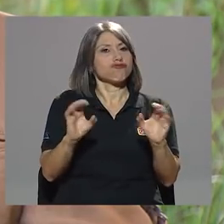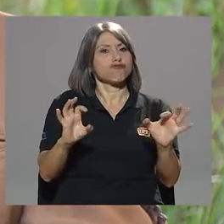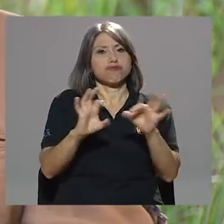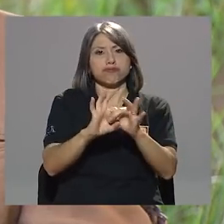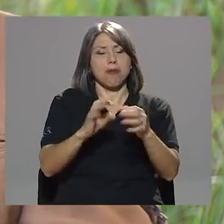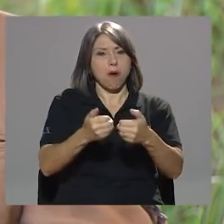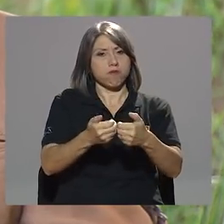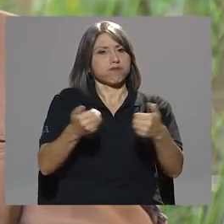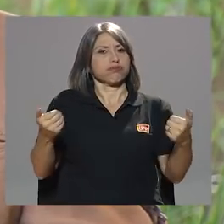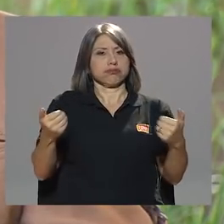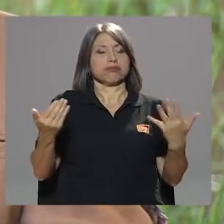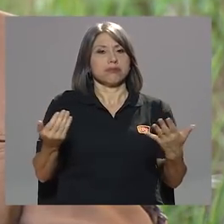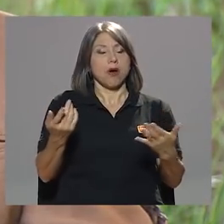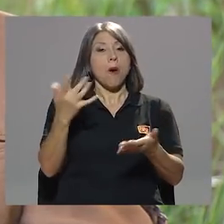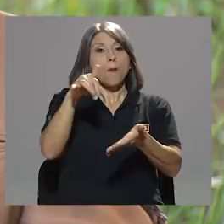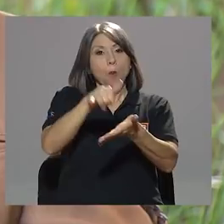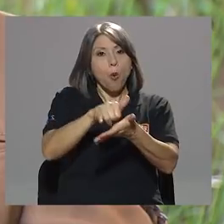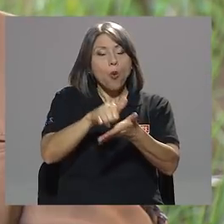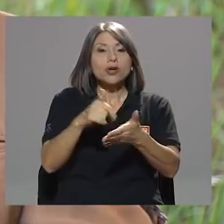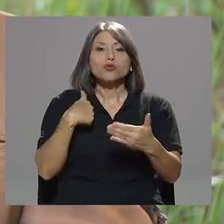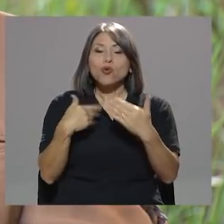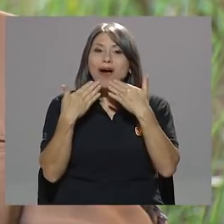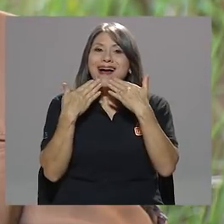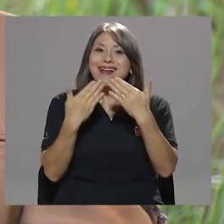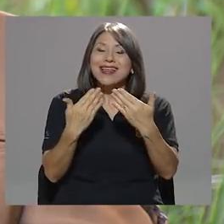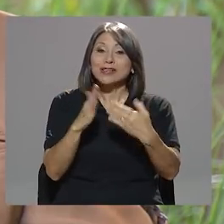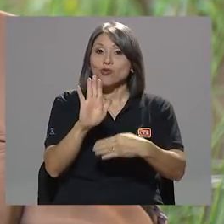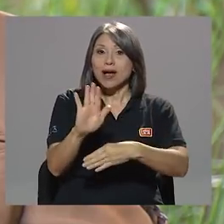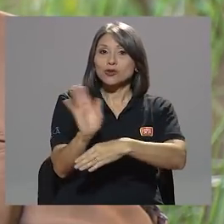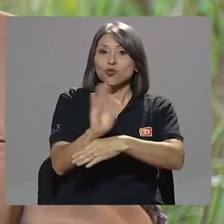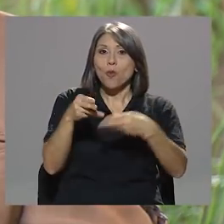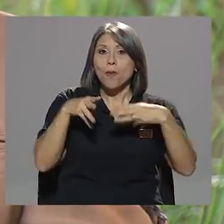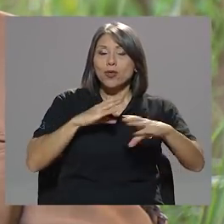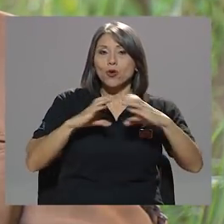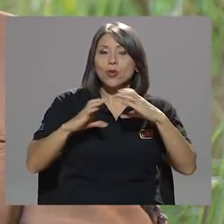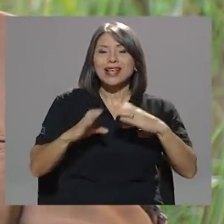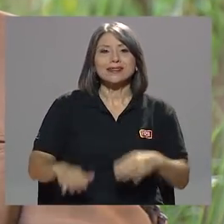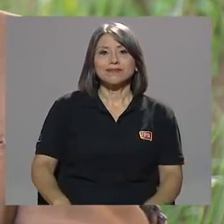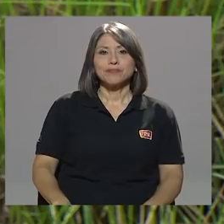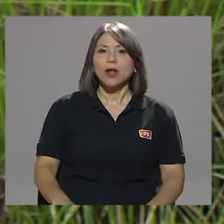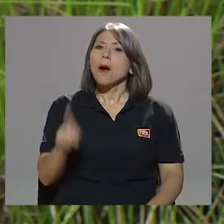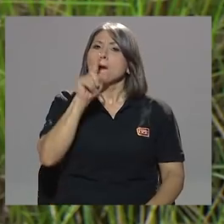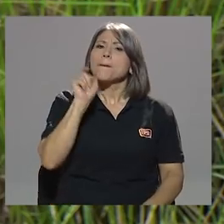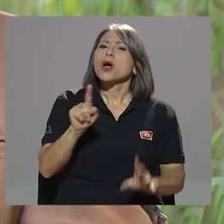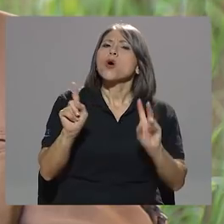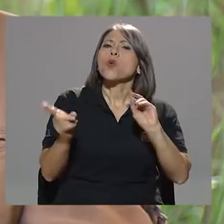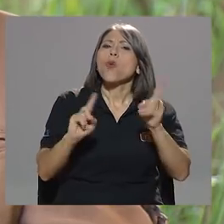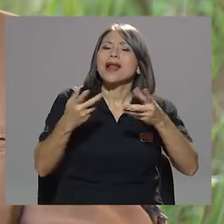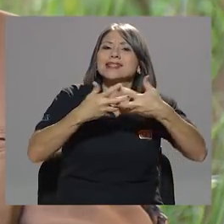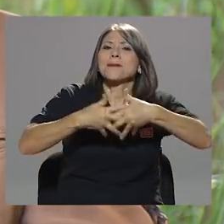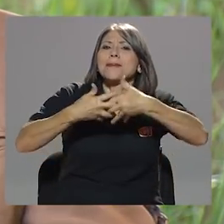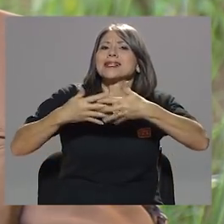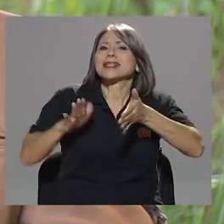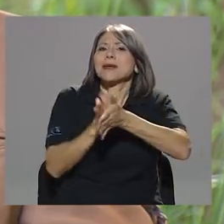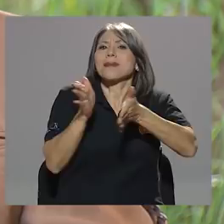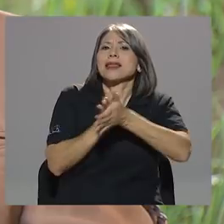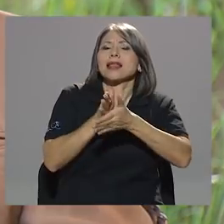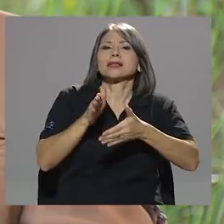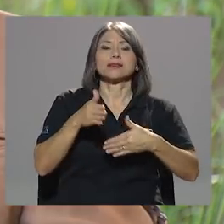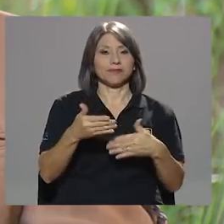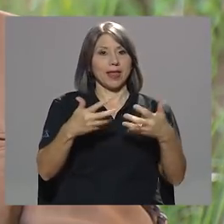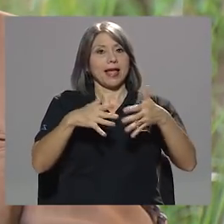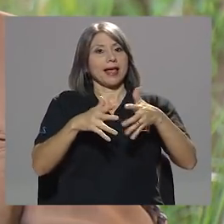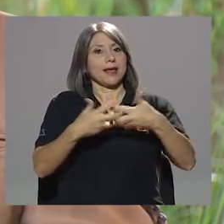de eso, por eso, más bien, agradezco a su medio. ¿Cuál es cementerio, don Juan Carlos? ¿Cuál es cementerio? La cementera